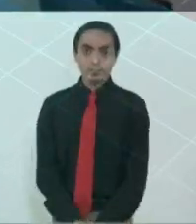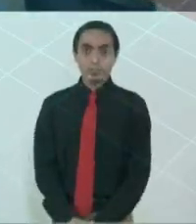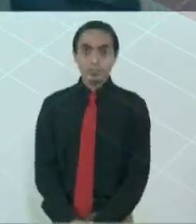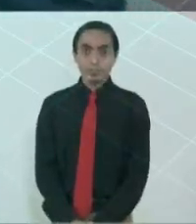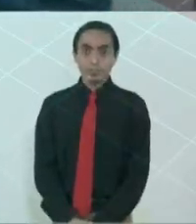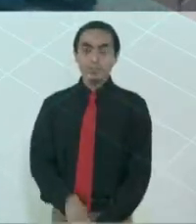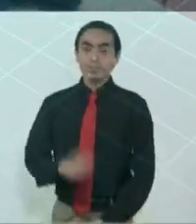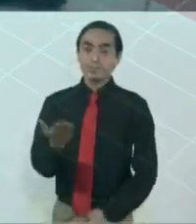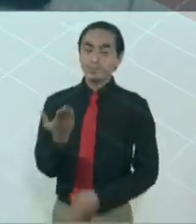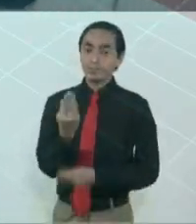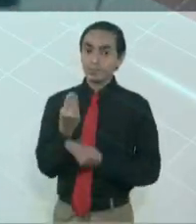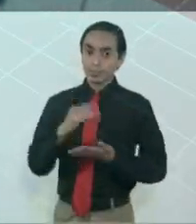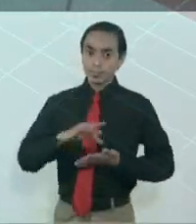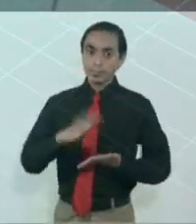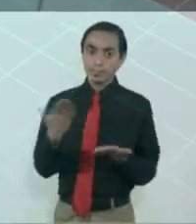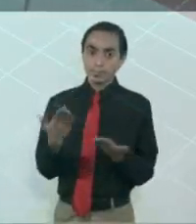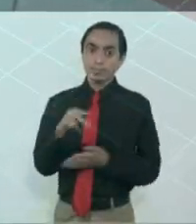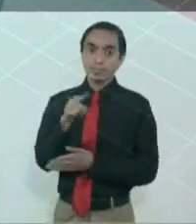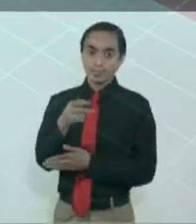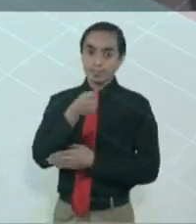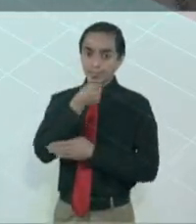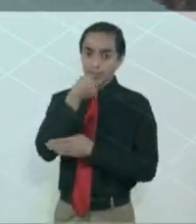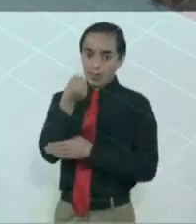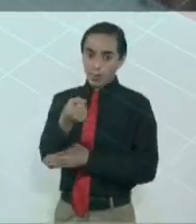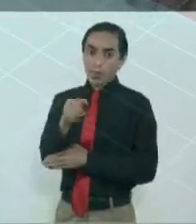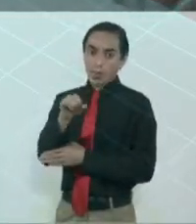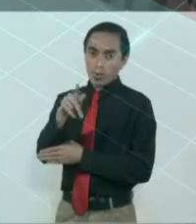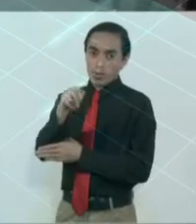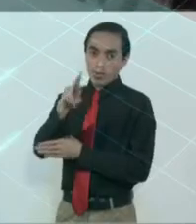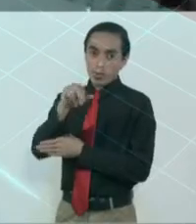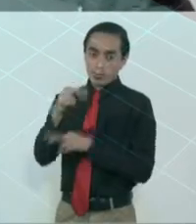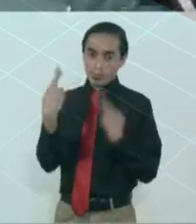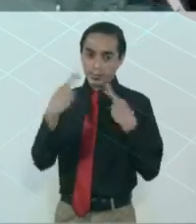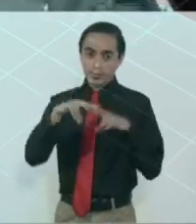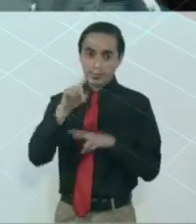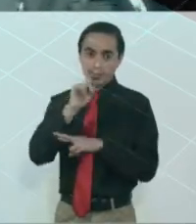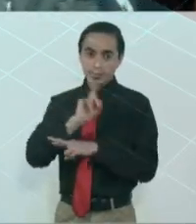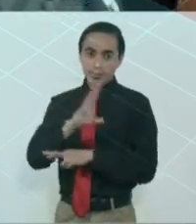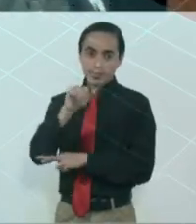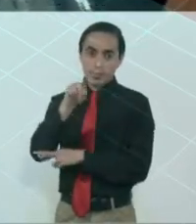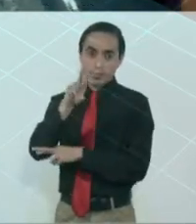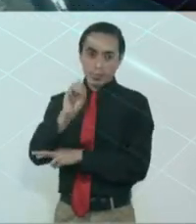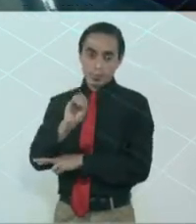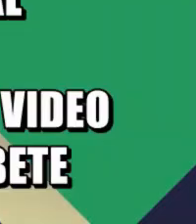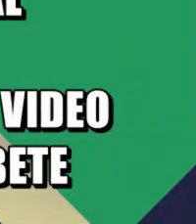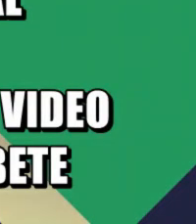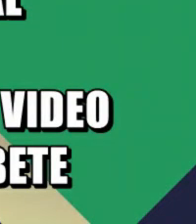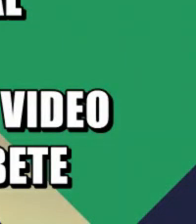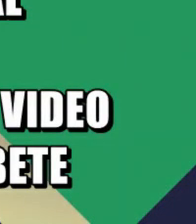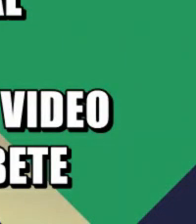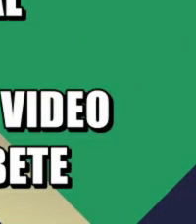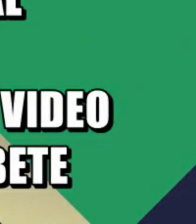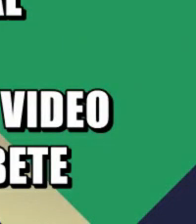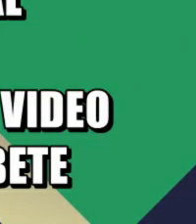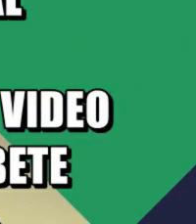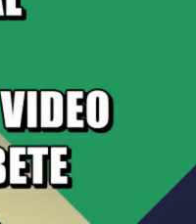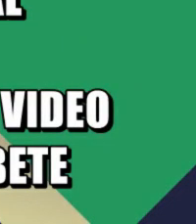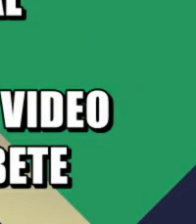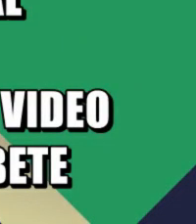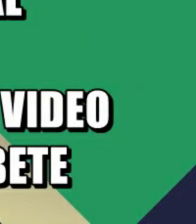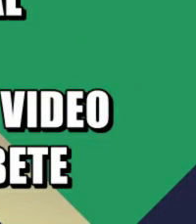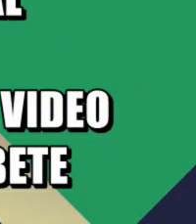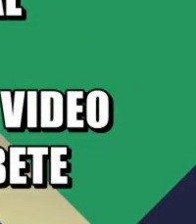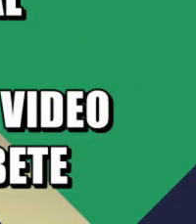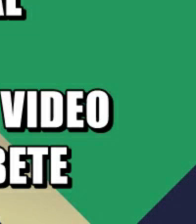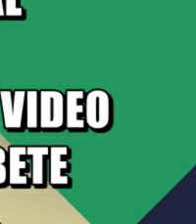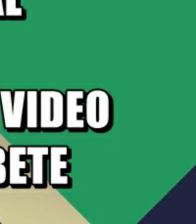Estimamos el importante uso de la palabra de la profesora Consuelo Solís Morales. YouTube nos hace clasificar los